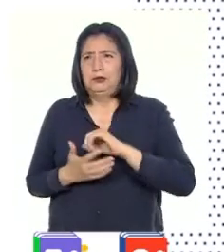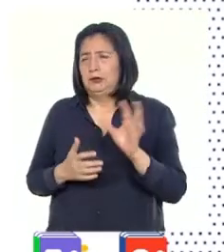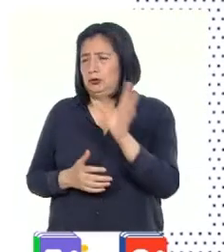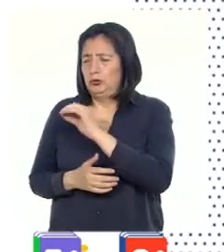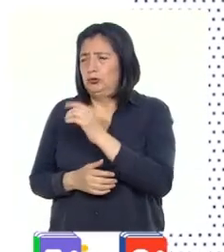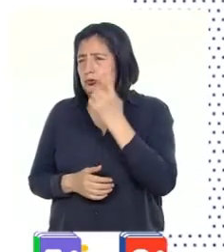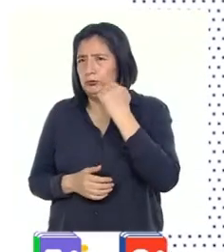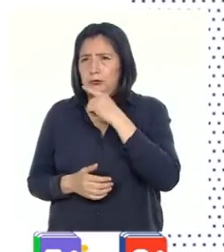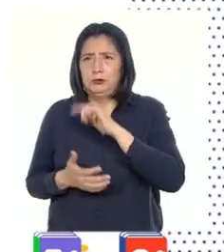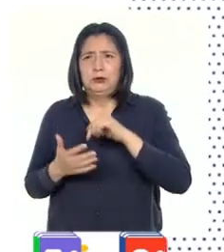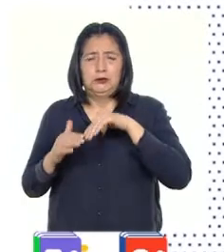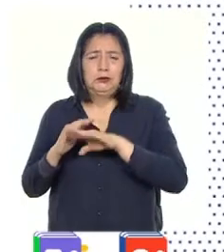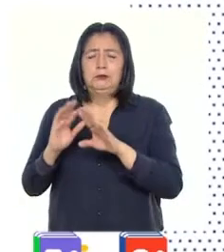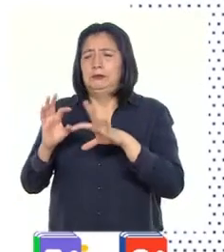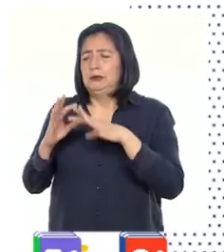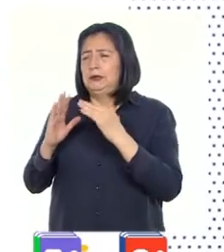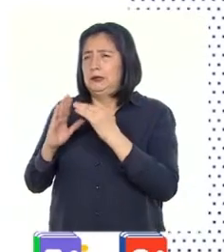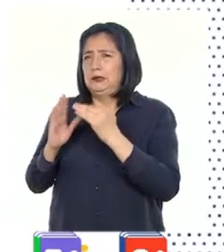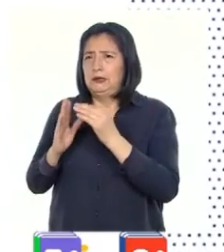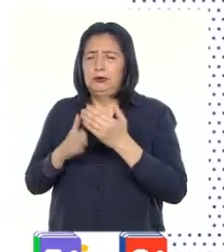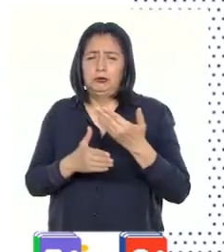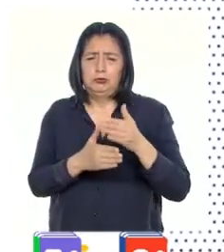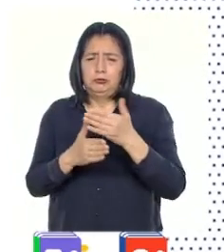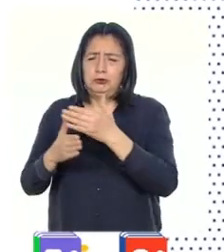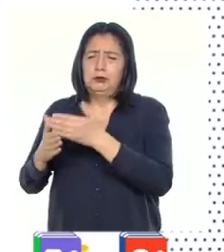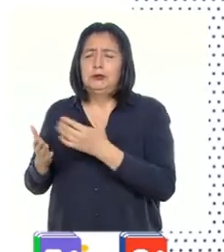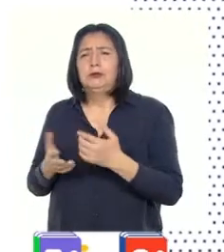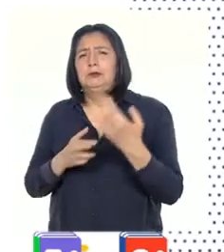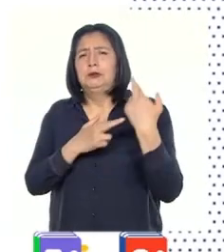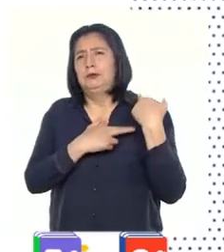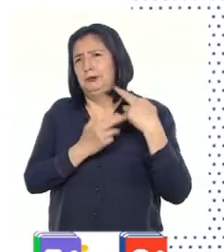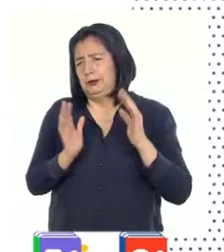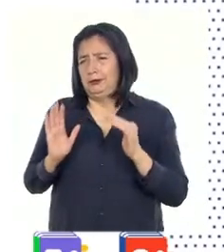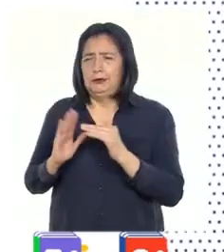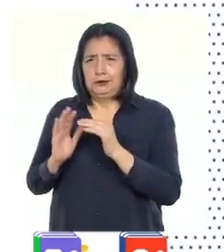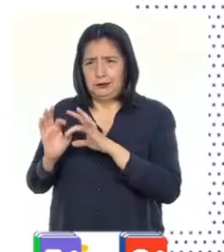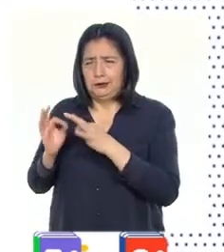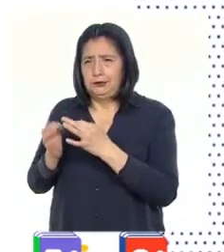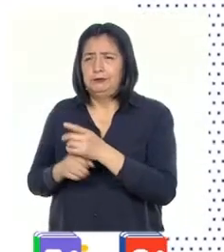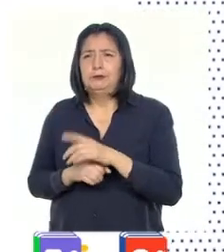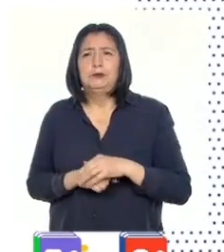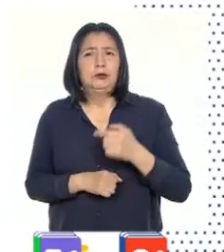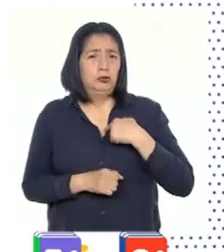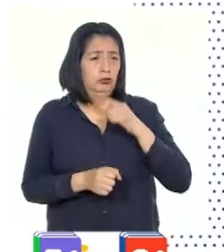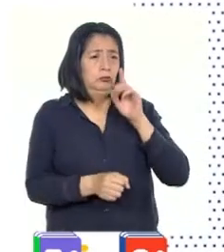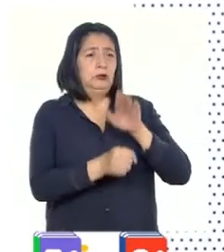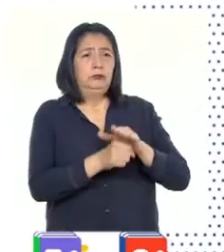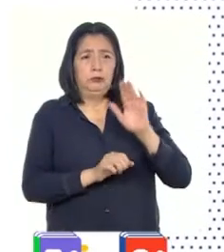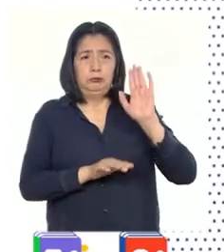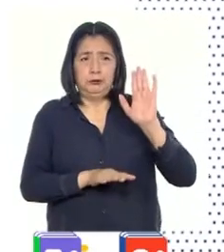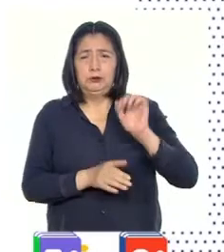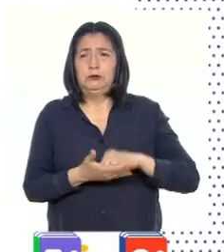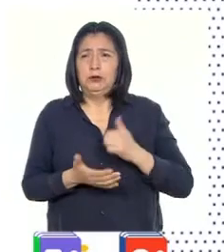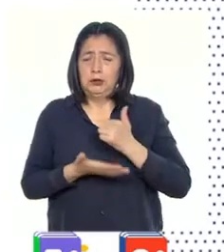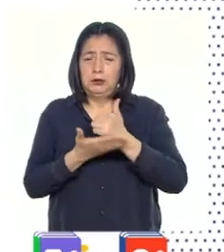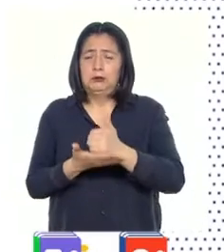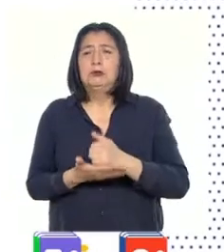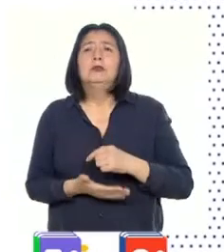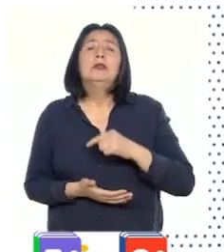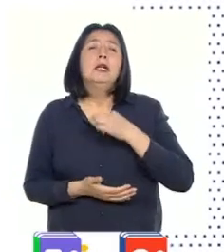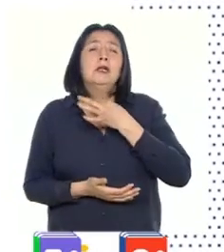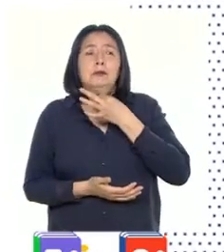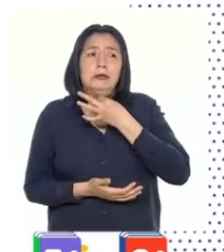todas y todos en casa las distribuyamos los quehaceres del hogar. Yo me comprometo a ayudar a mis